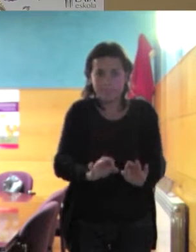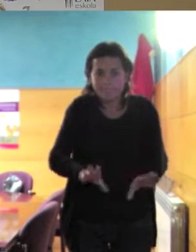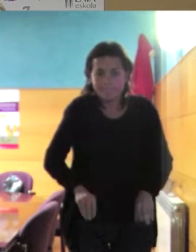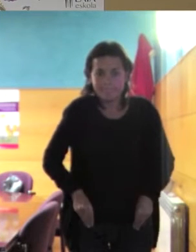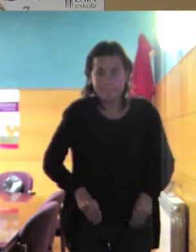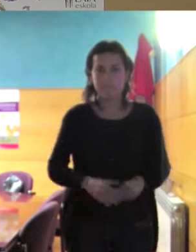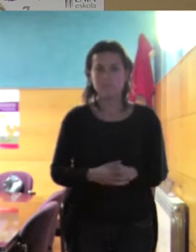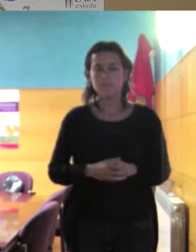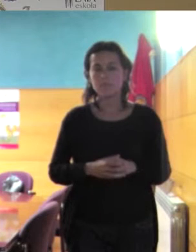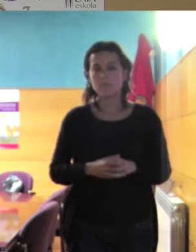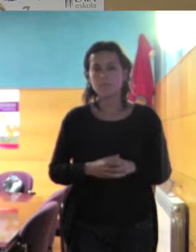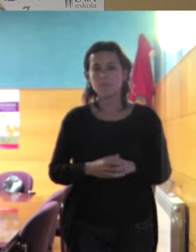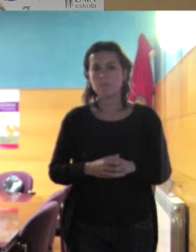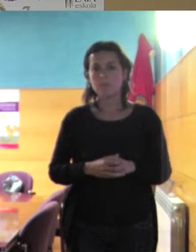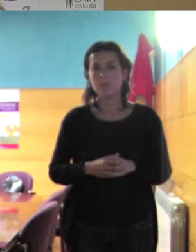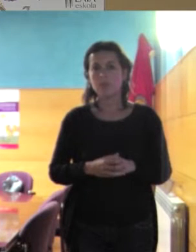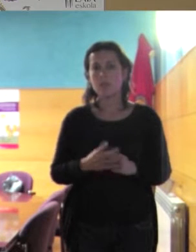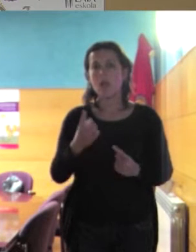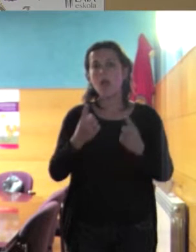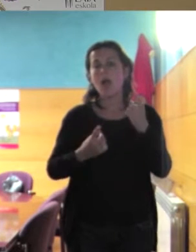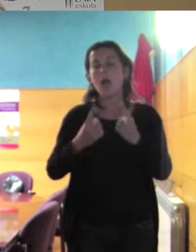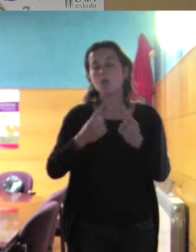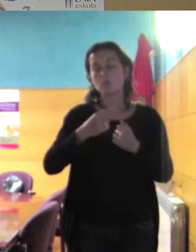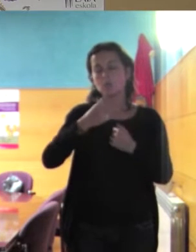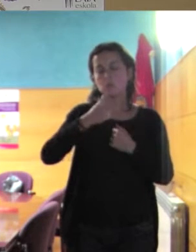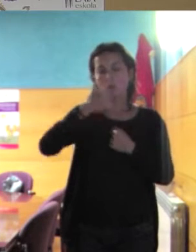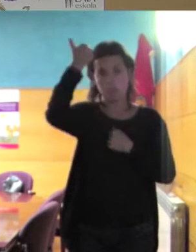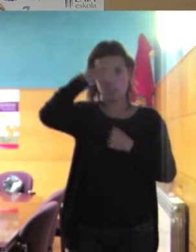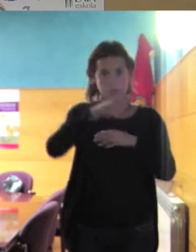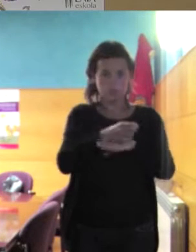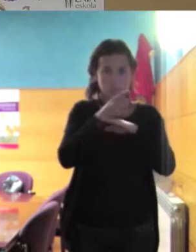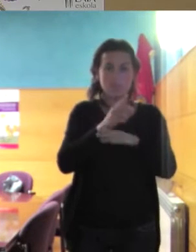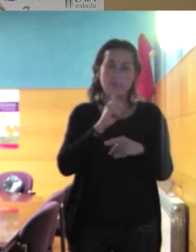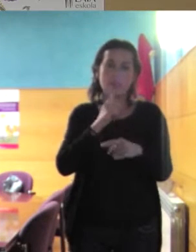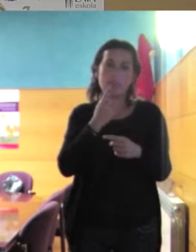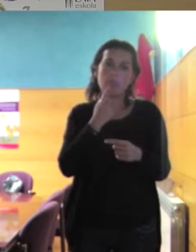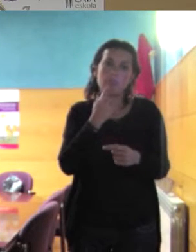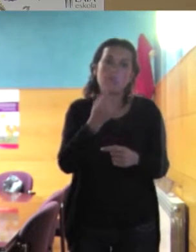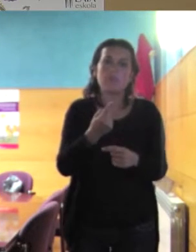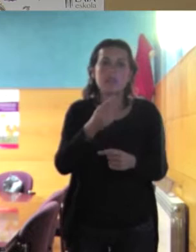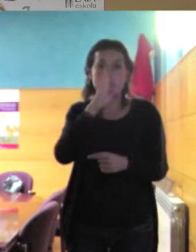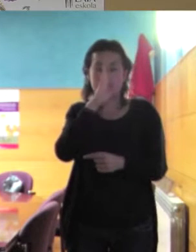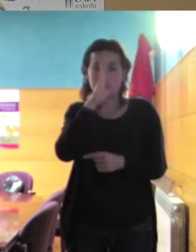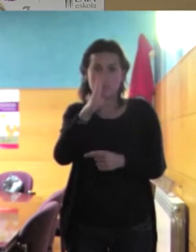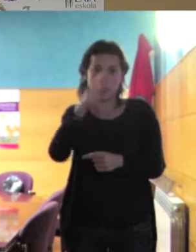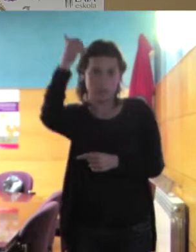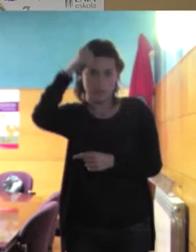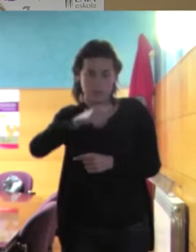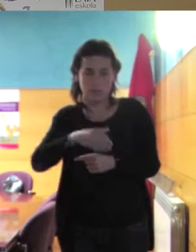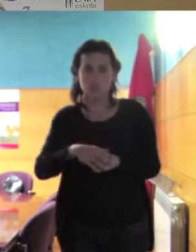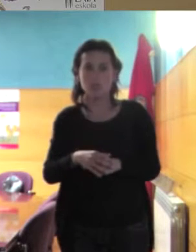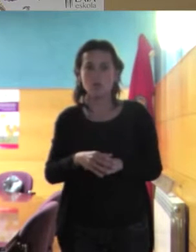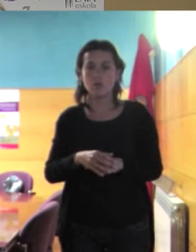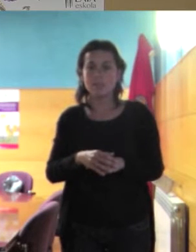hay quien llama al patriarcado heteropatriarcado porque no solo no sucede esto sino que además la